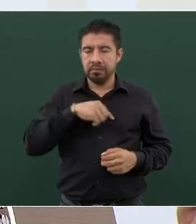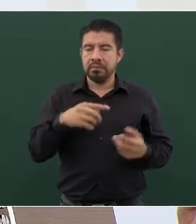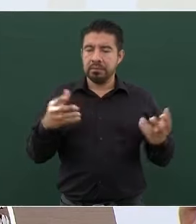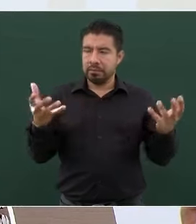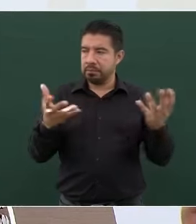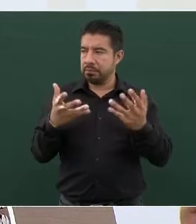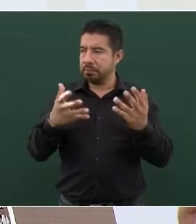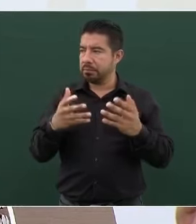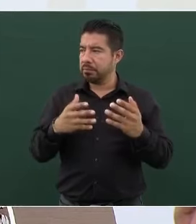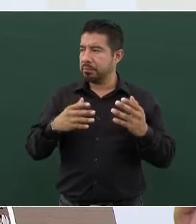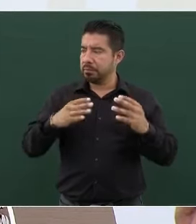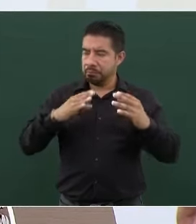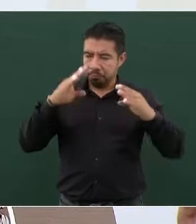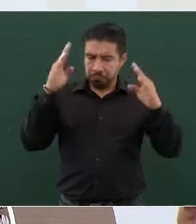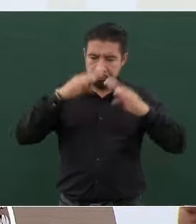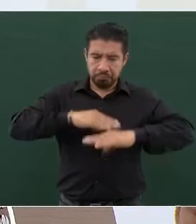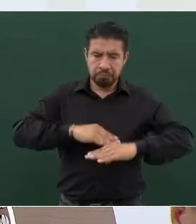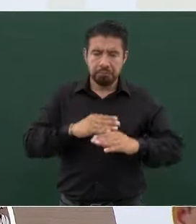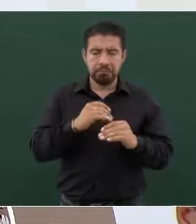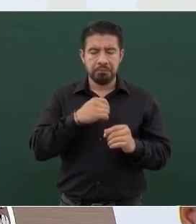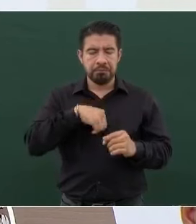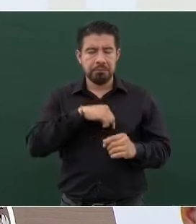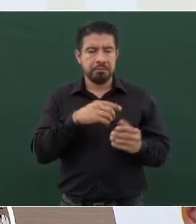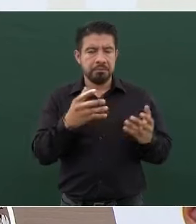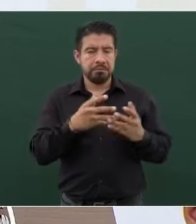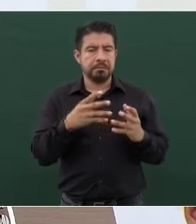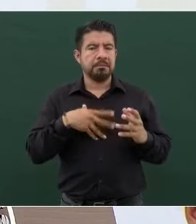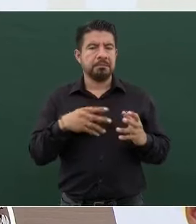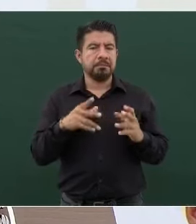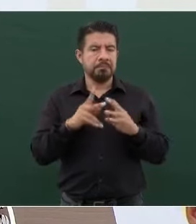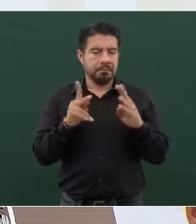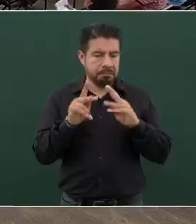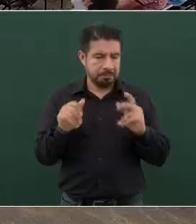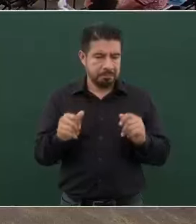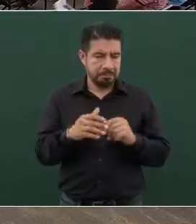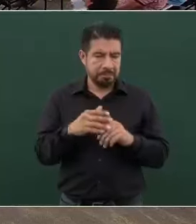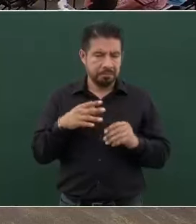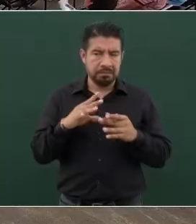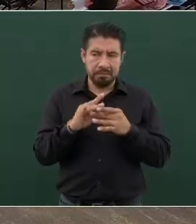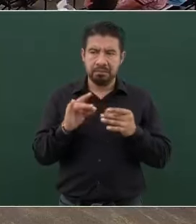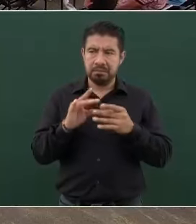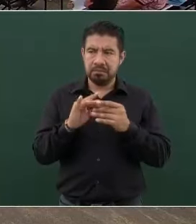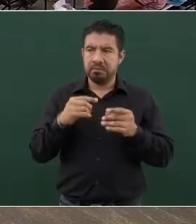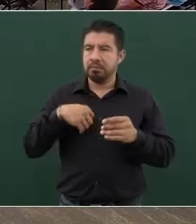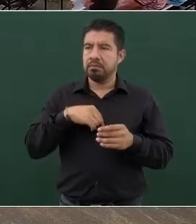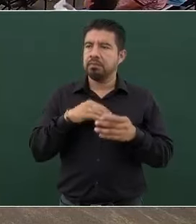lo que está pasando, explicarles. Bueno,